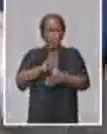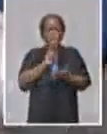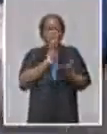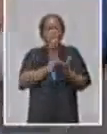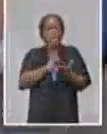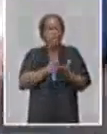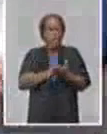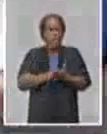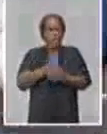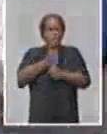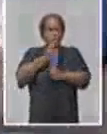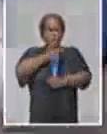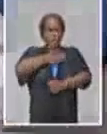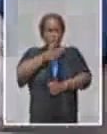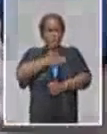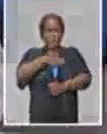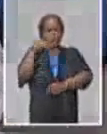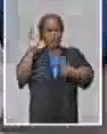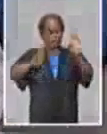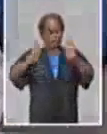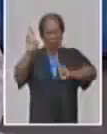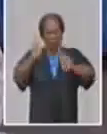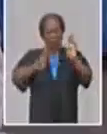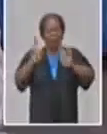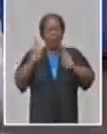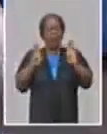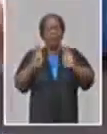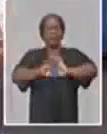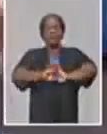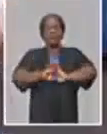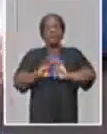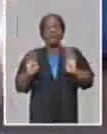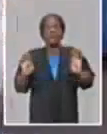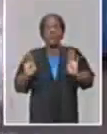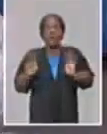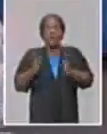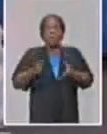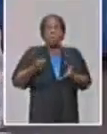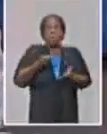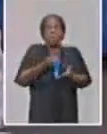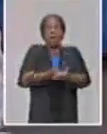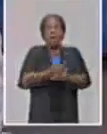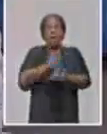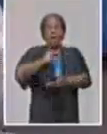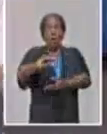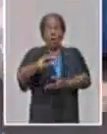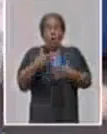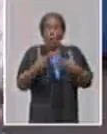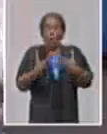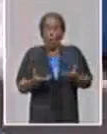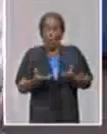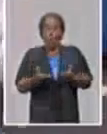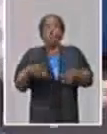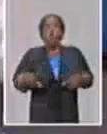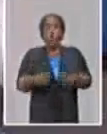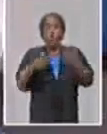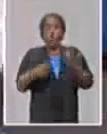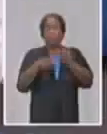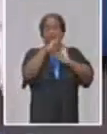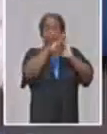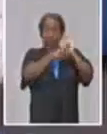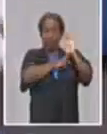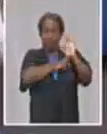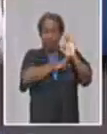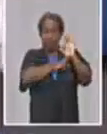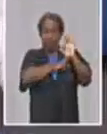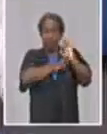como trabajador por cuenta propia, pacta con él el ingreso, el pago que le va a realizar, y bueno, tiene que cumplir determinados requisitos desde